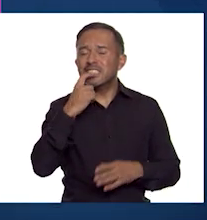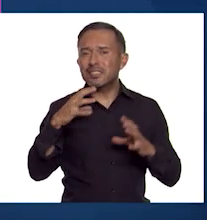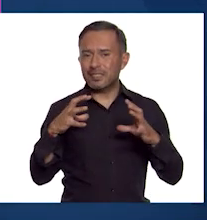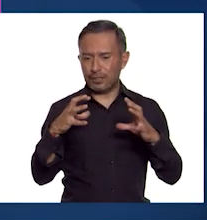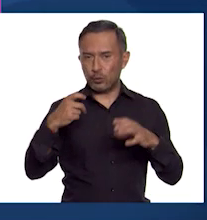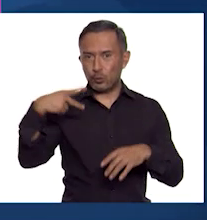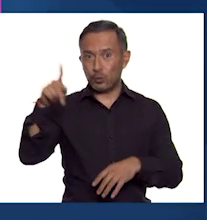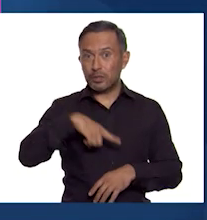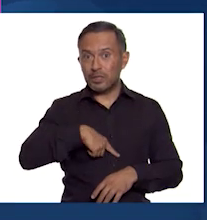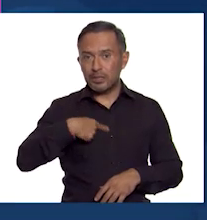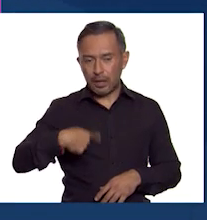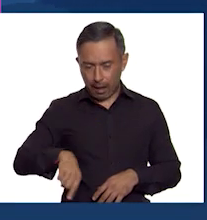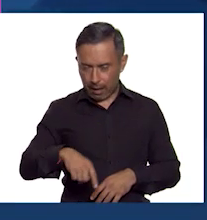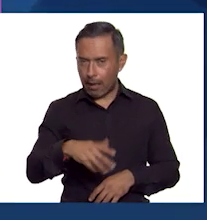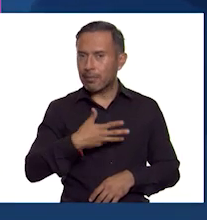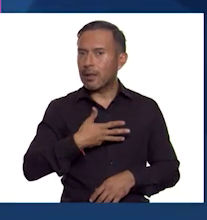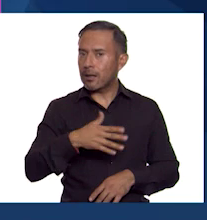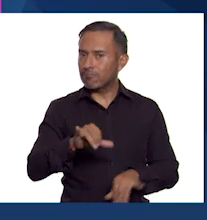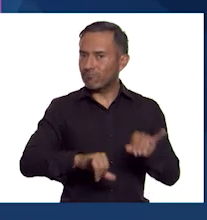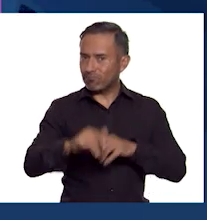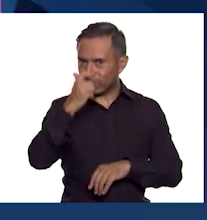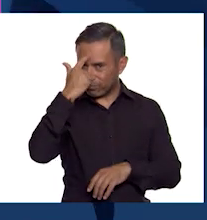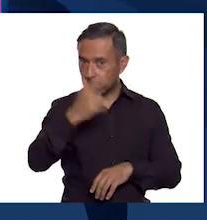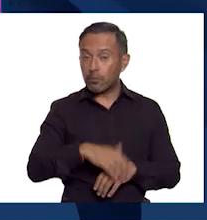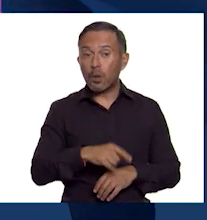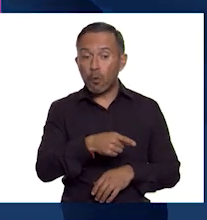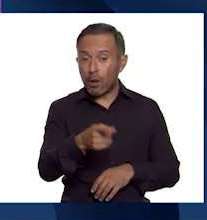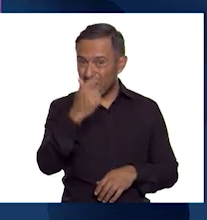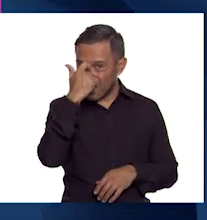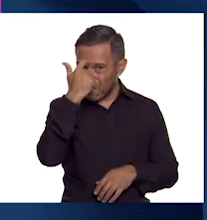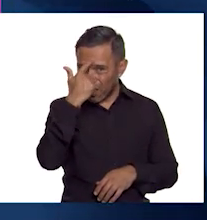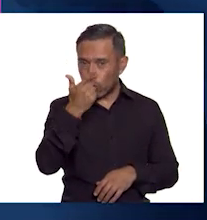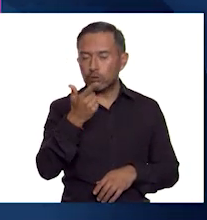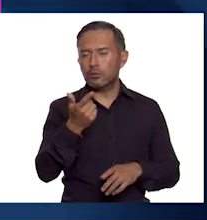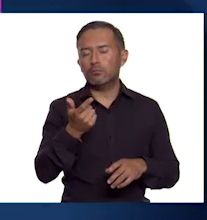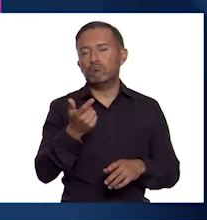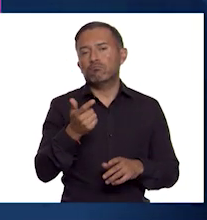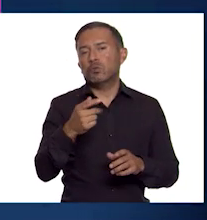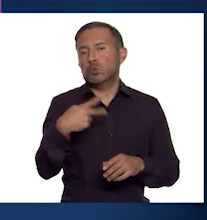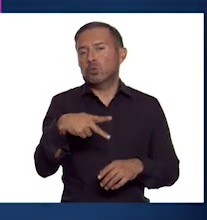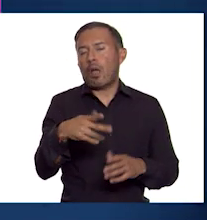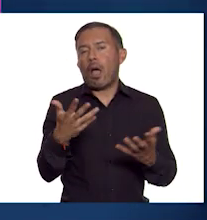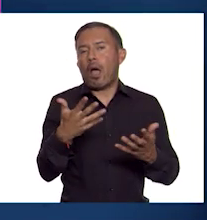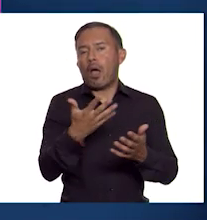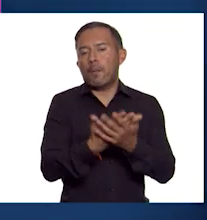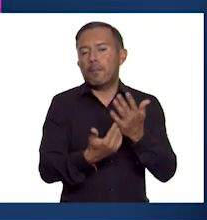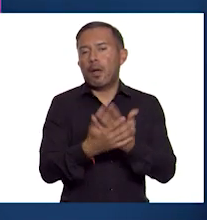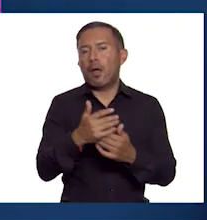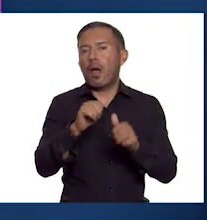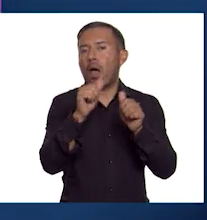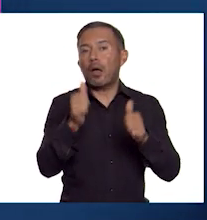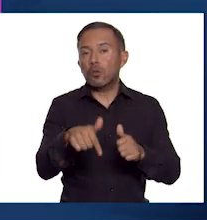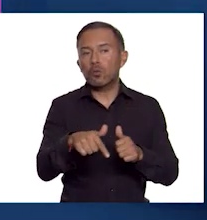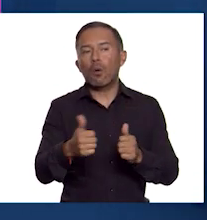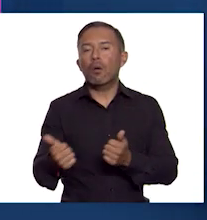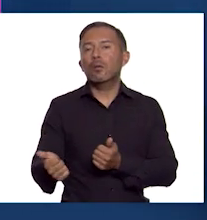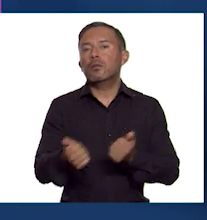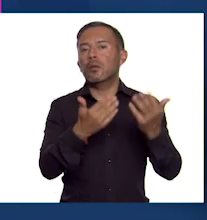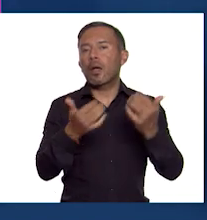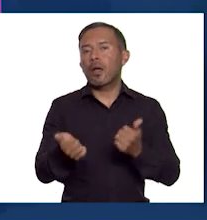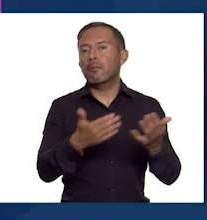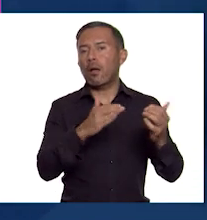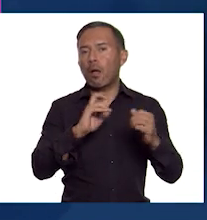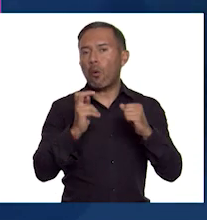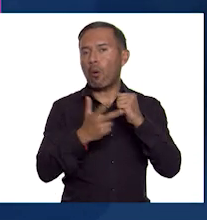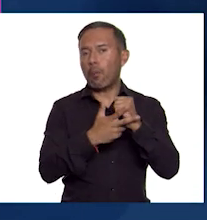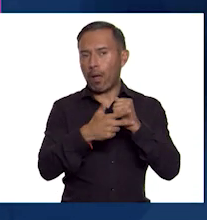Lo que debemos reconocer es que estos inventos y expresiones artísticas fueron llevados a Europa y difundidos en Occidente